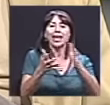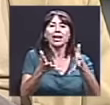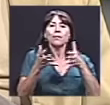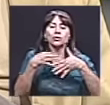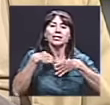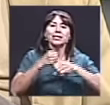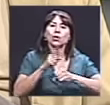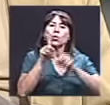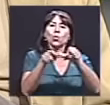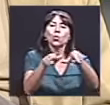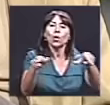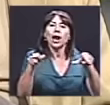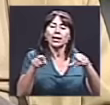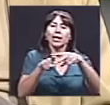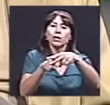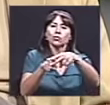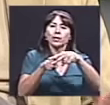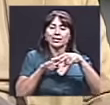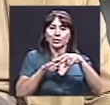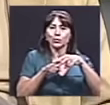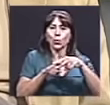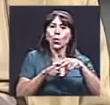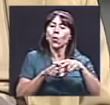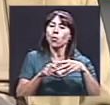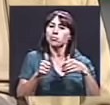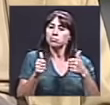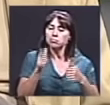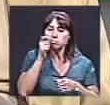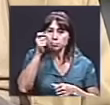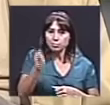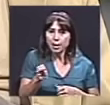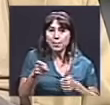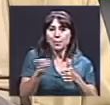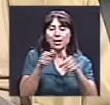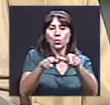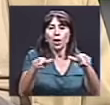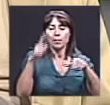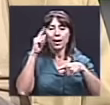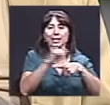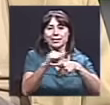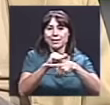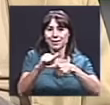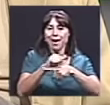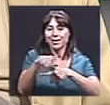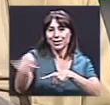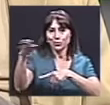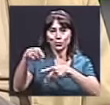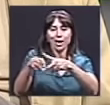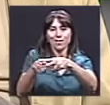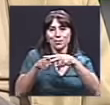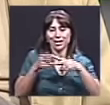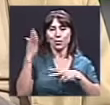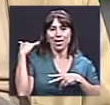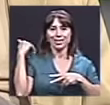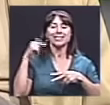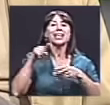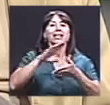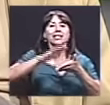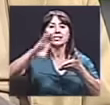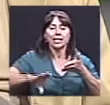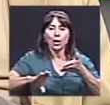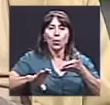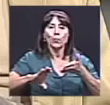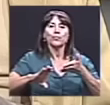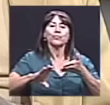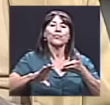amablemente nos prestó el primer lugar, el primer espacio para ensayar, que fue el Napoleón Quesada, es un liceo o